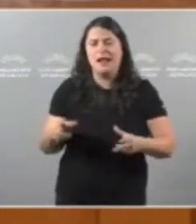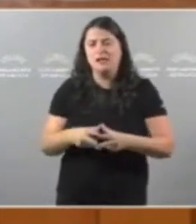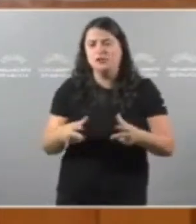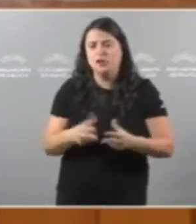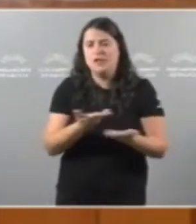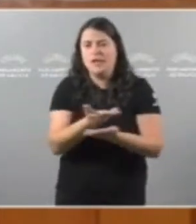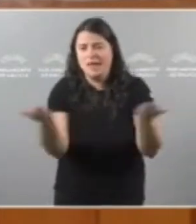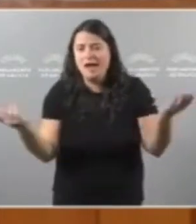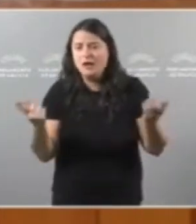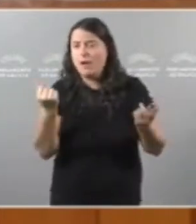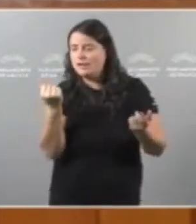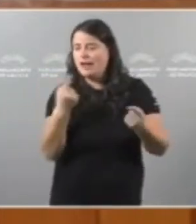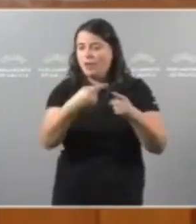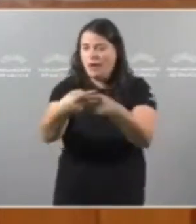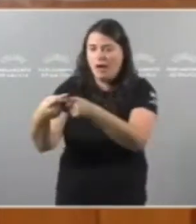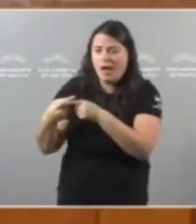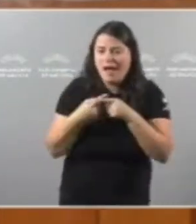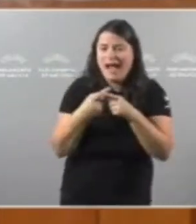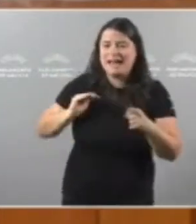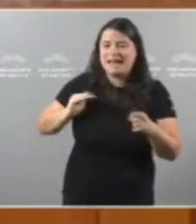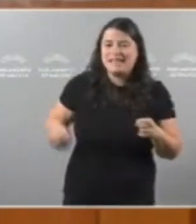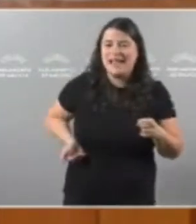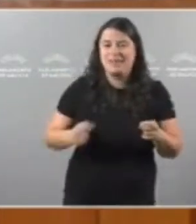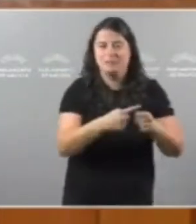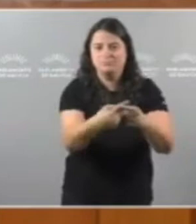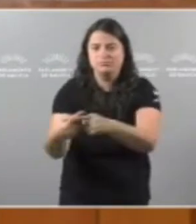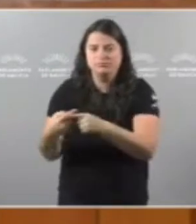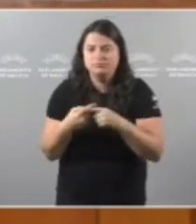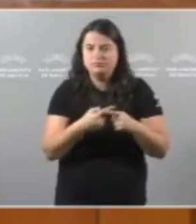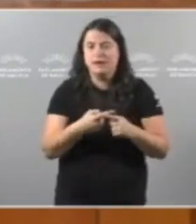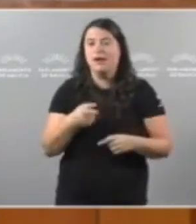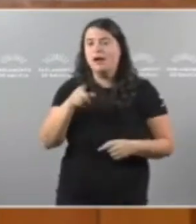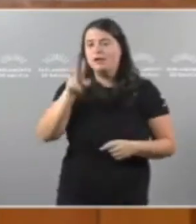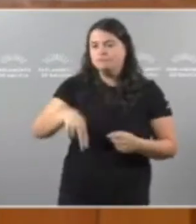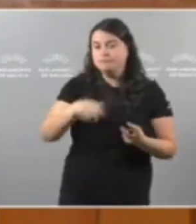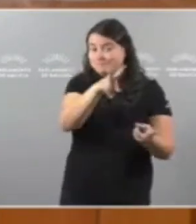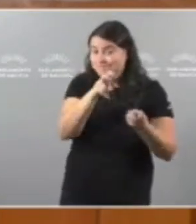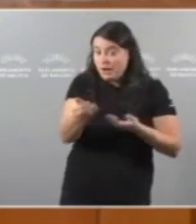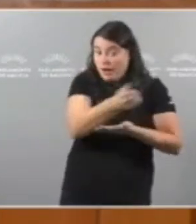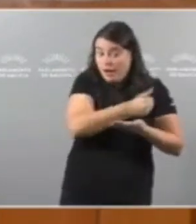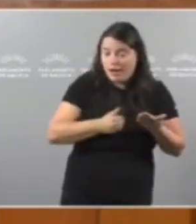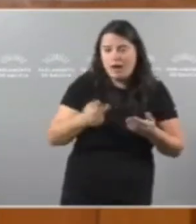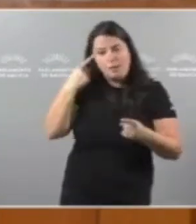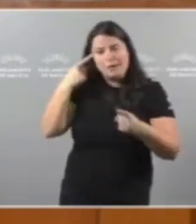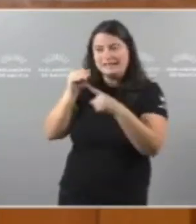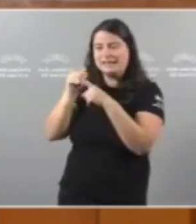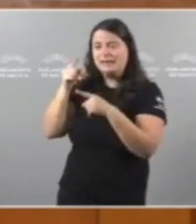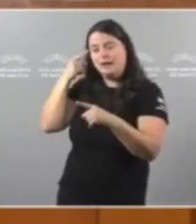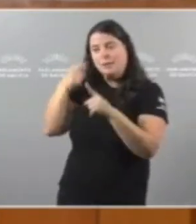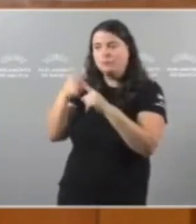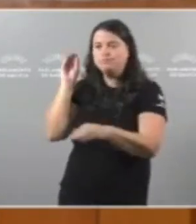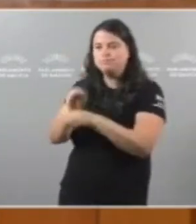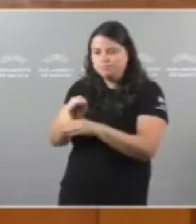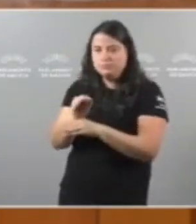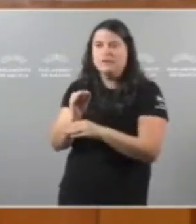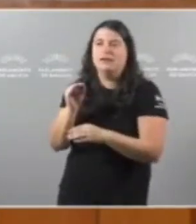se redistribúa a riqueza E son fundamentais para poder financiar os servizos públicos